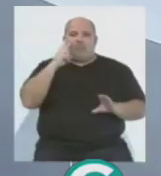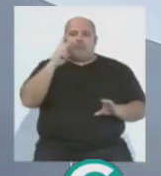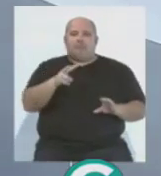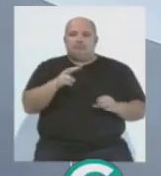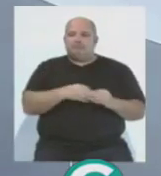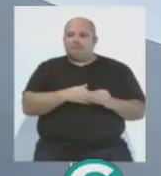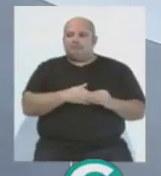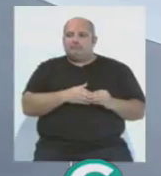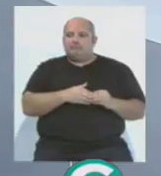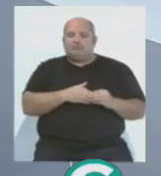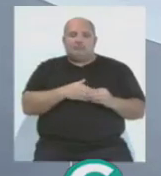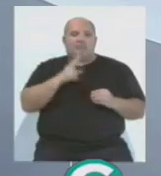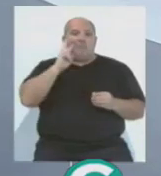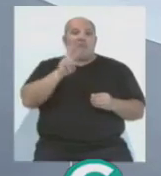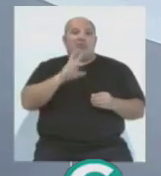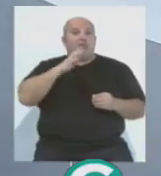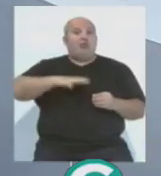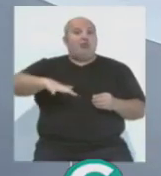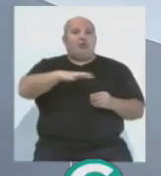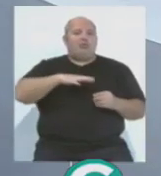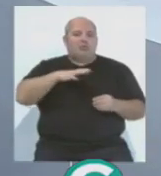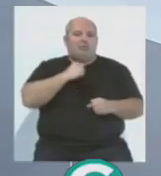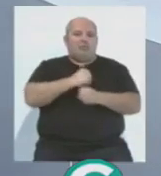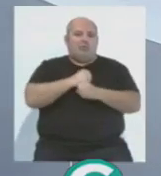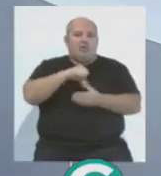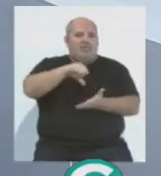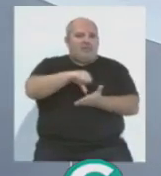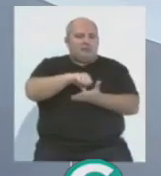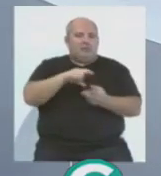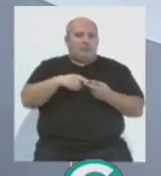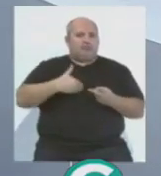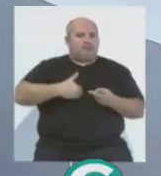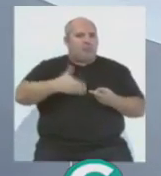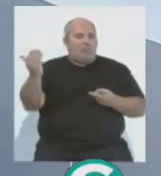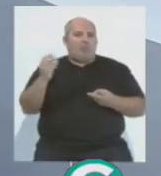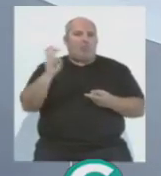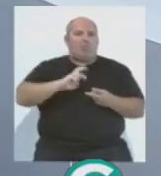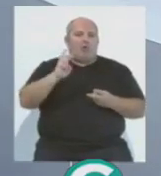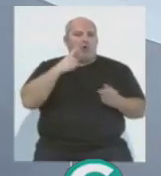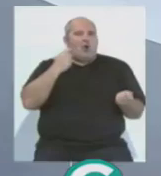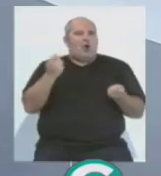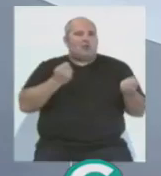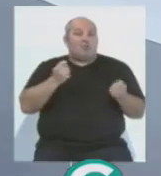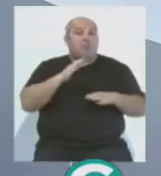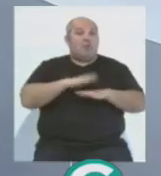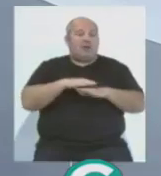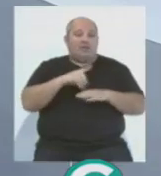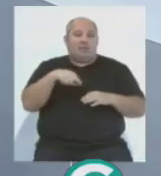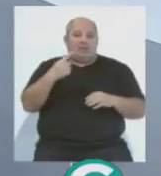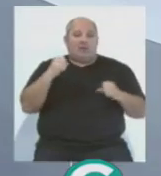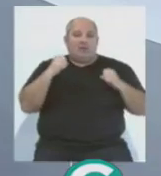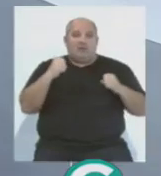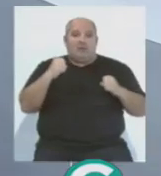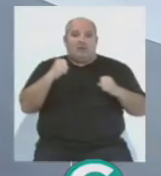reflejado en cuando tengas que hacer un centro, cuando tengas que hacer un remate, cuando tengas que hacer un control, porque muchas veces los